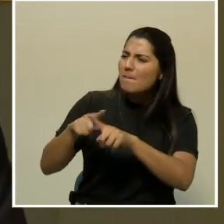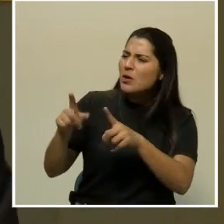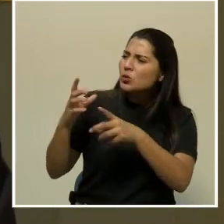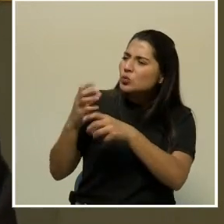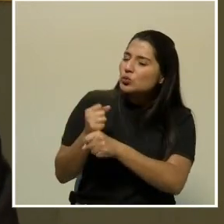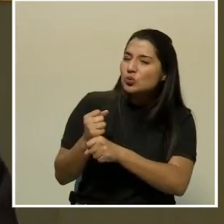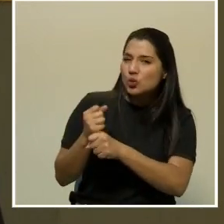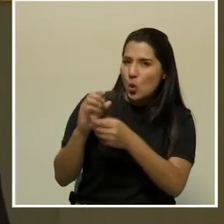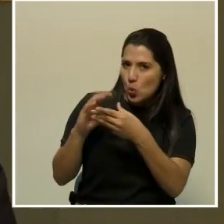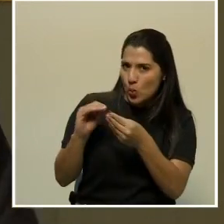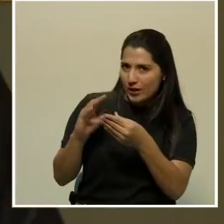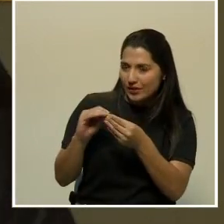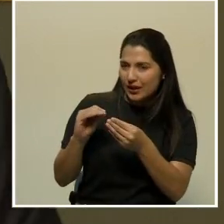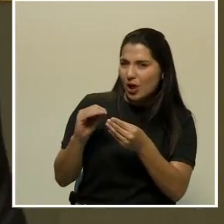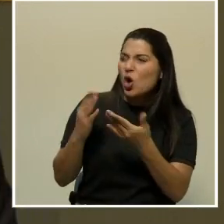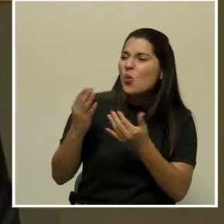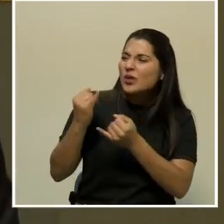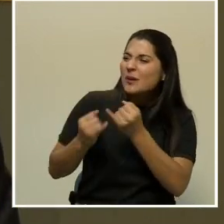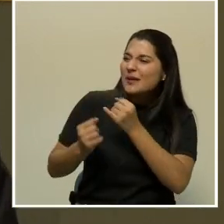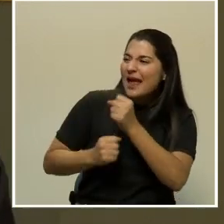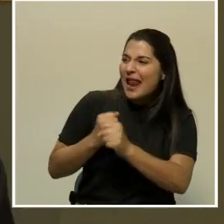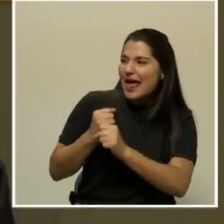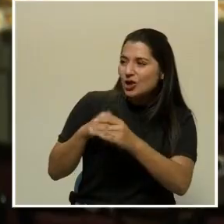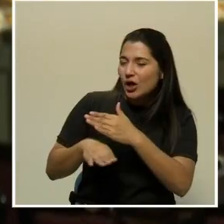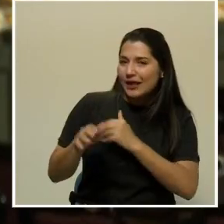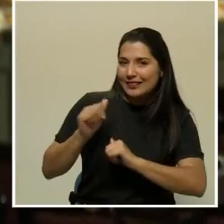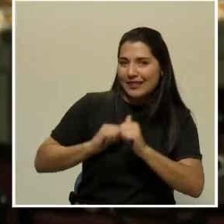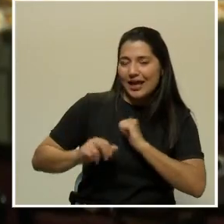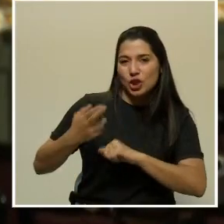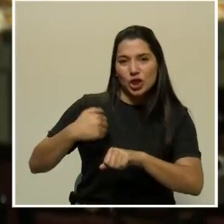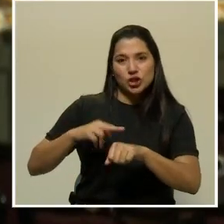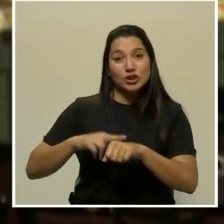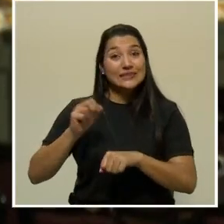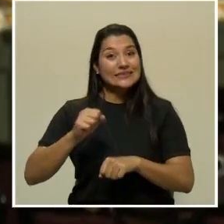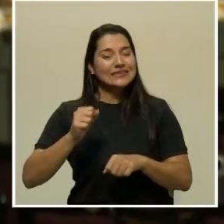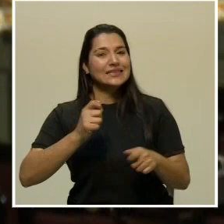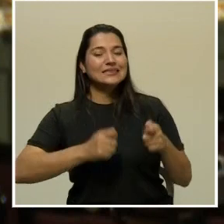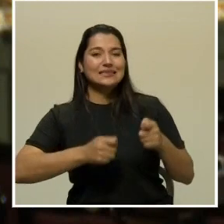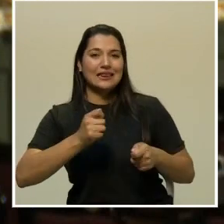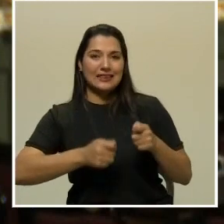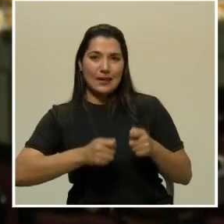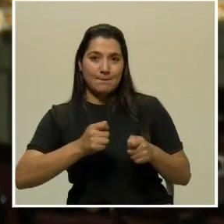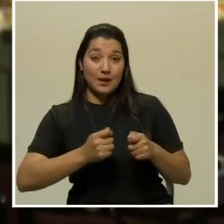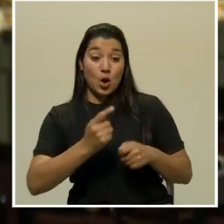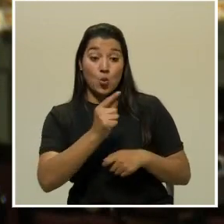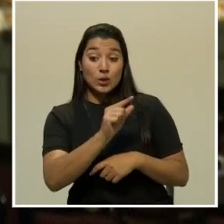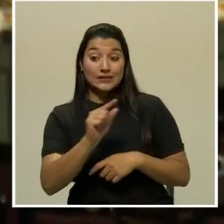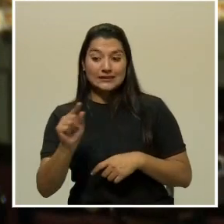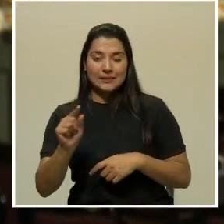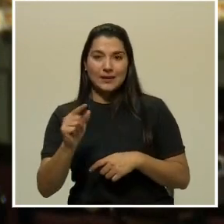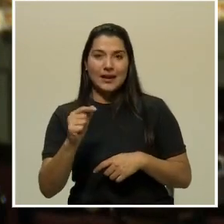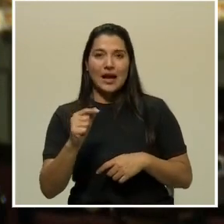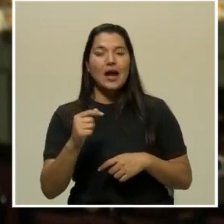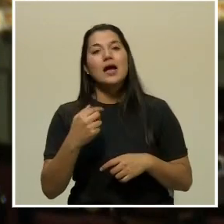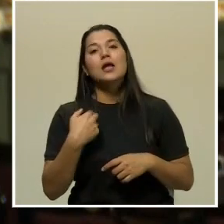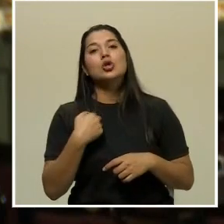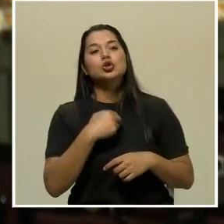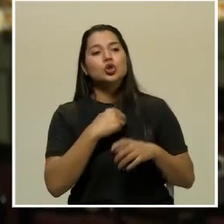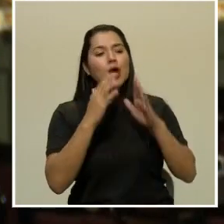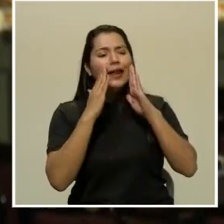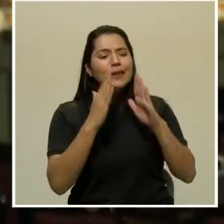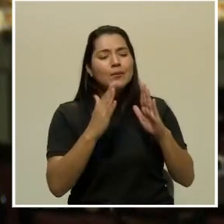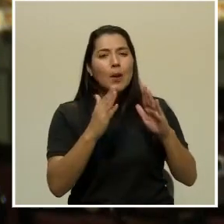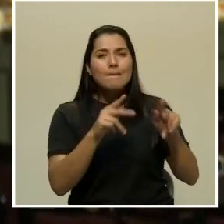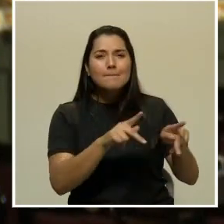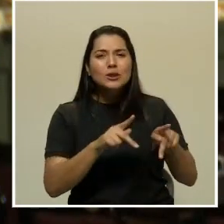un... ¿Cómo cierra el año el Teatro Nacional? Bueno, en septiembre, una semana que vamos a estar atendiendo una población muy